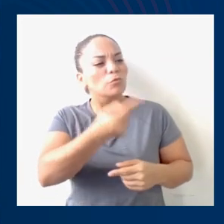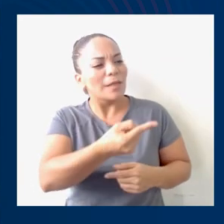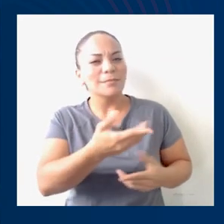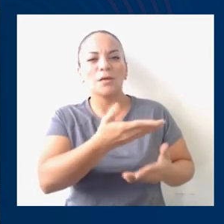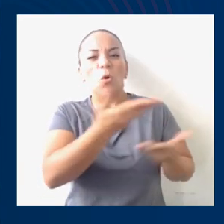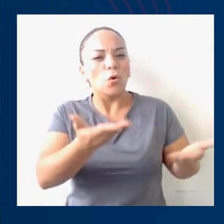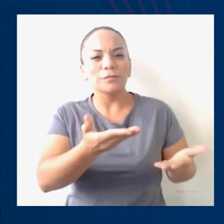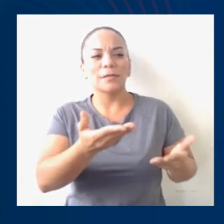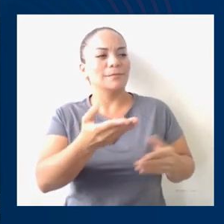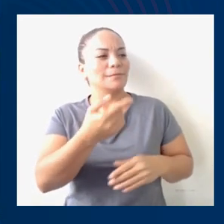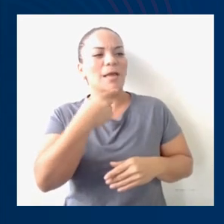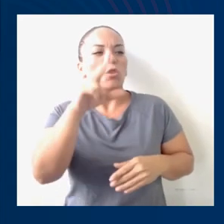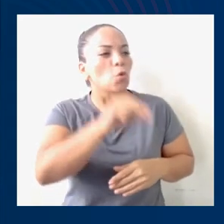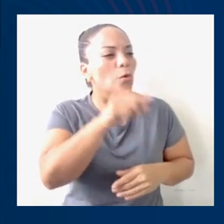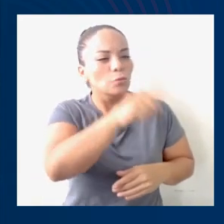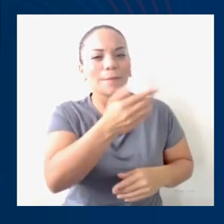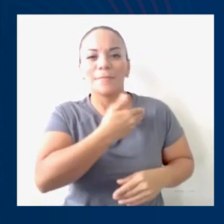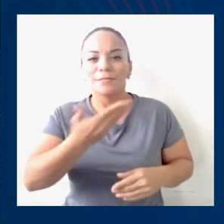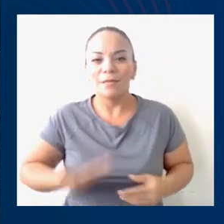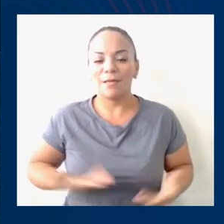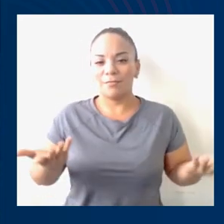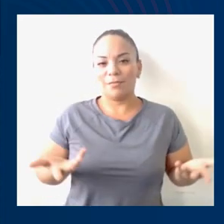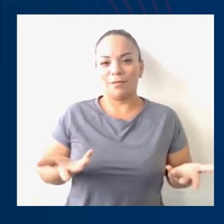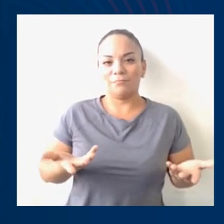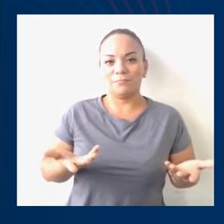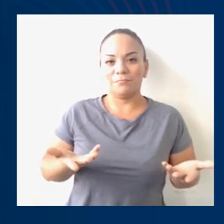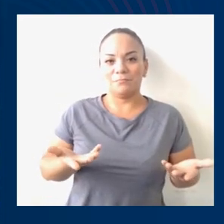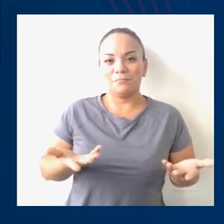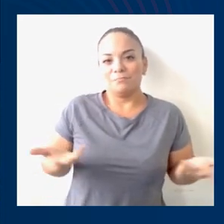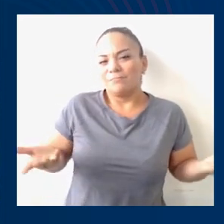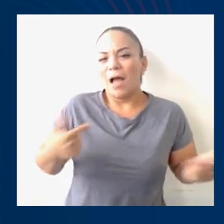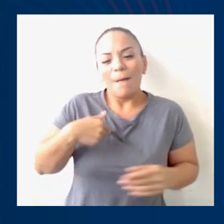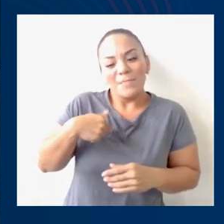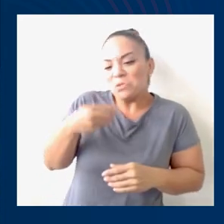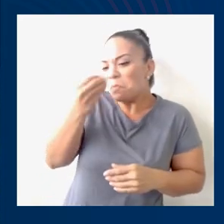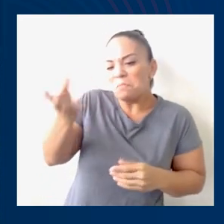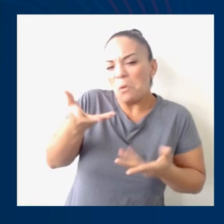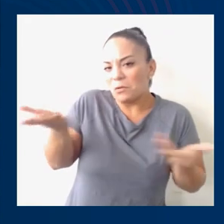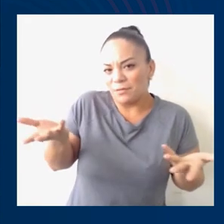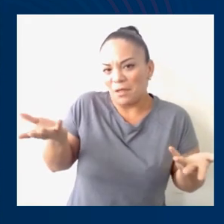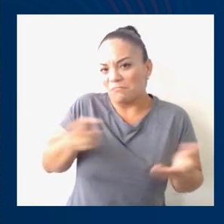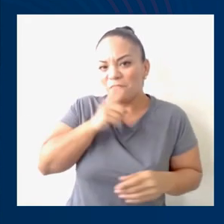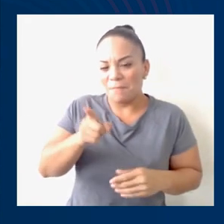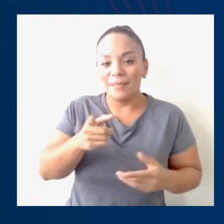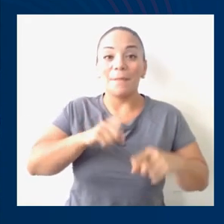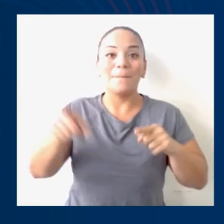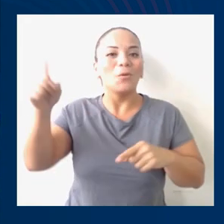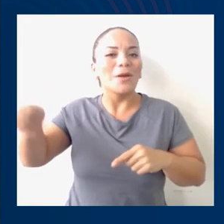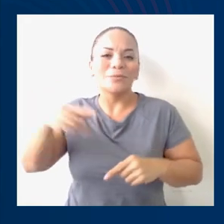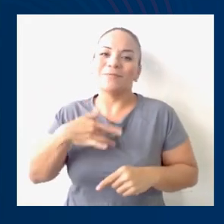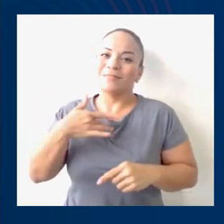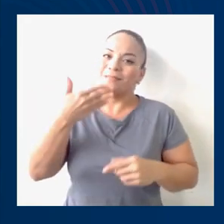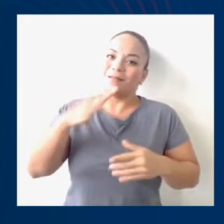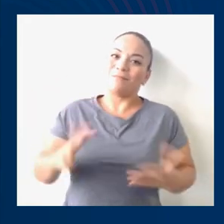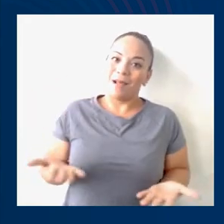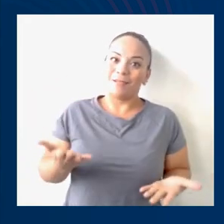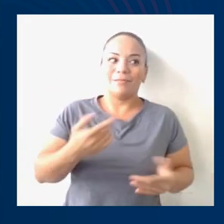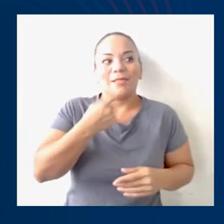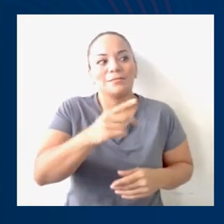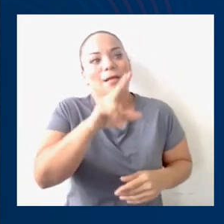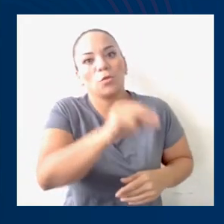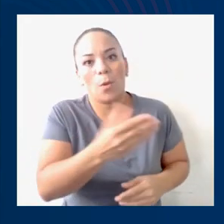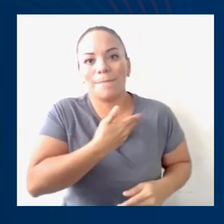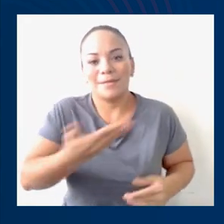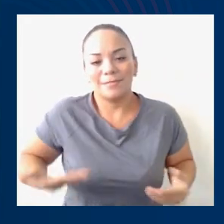ejemplo? Aunque a mí no me importe. Ellos se van a sentir un poquillo tímidos de contradecir al presidente